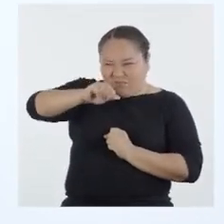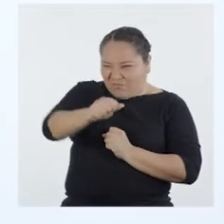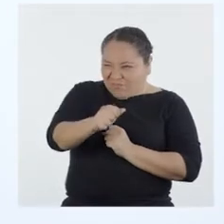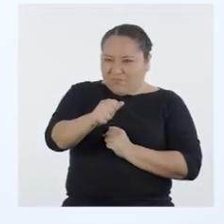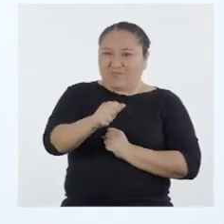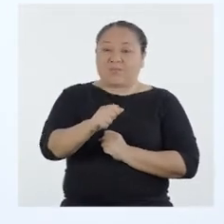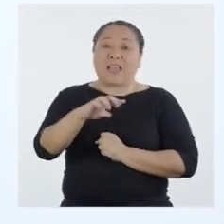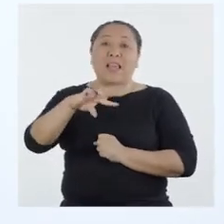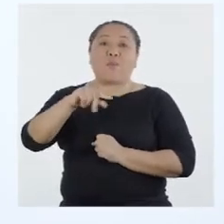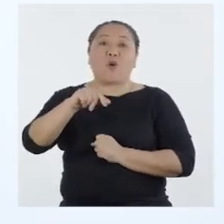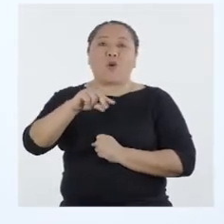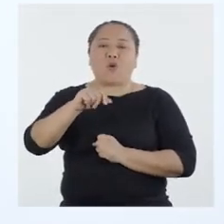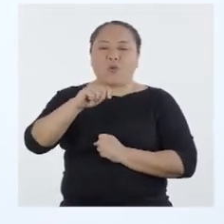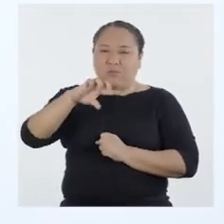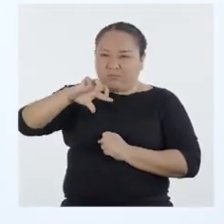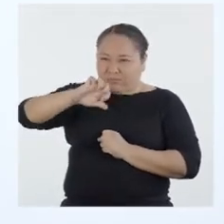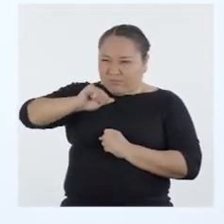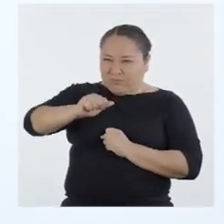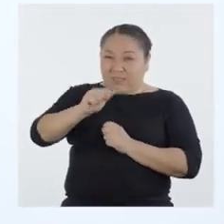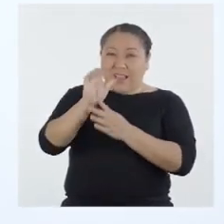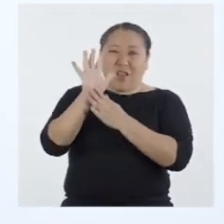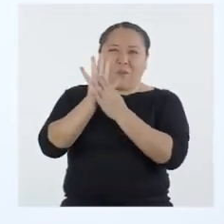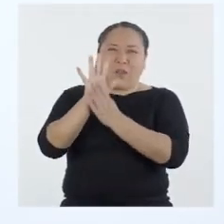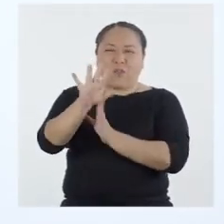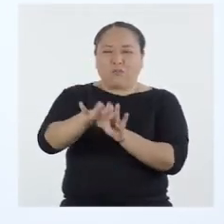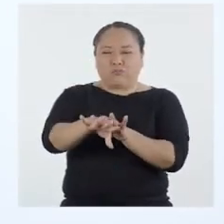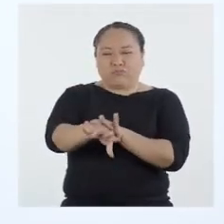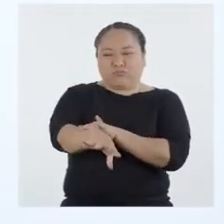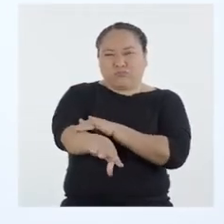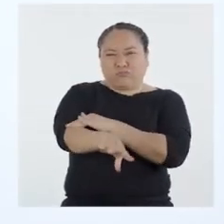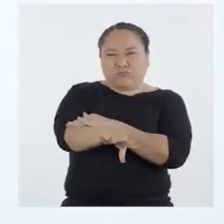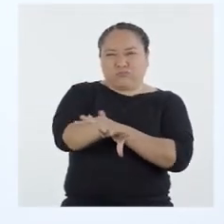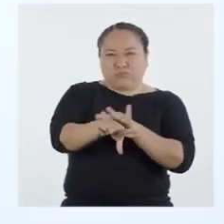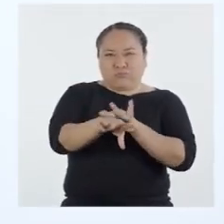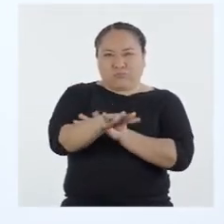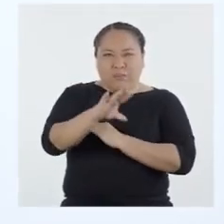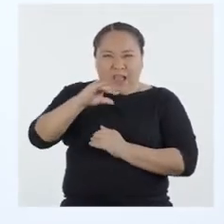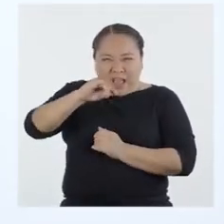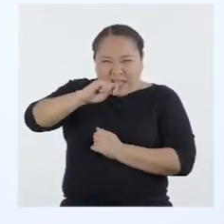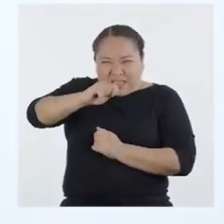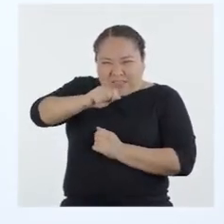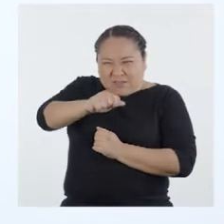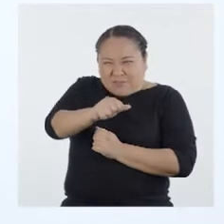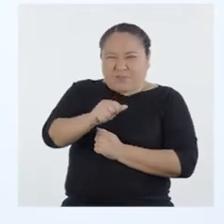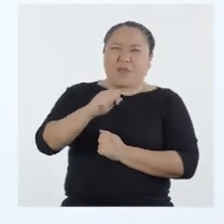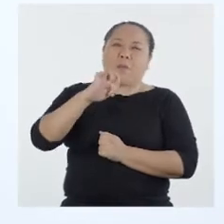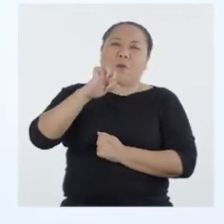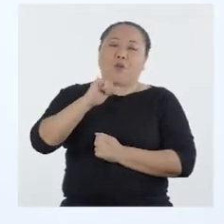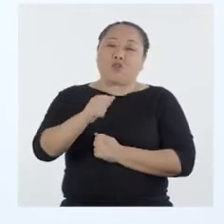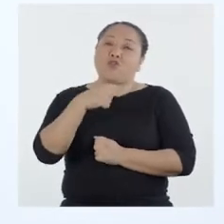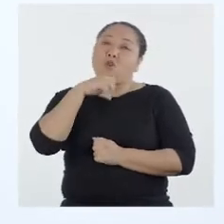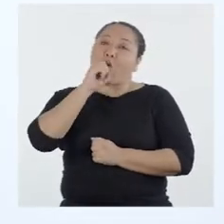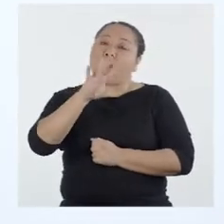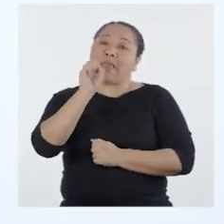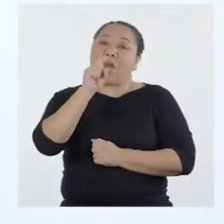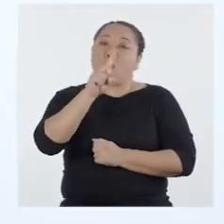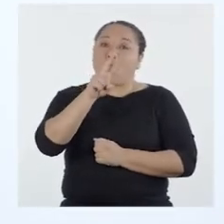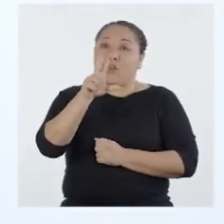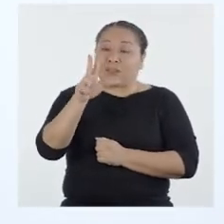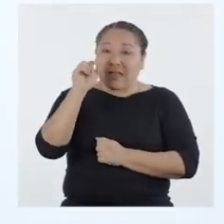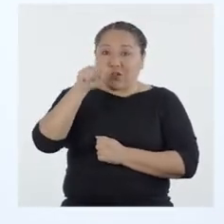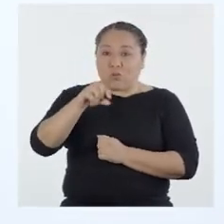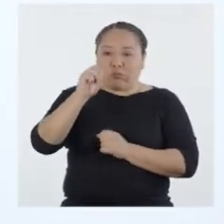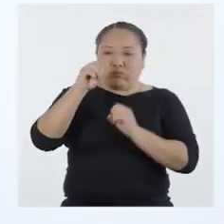zumo. Muy bien. ¿Sientes la tensión en tu mano y en tu brazo? No te detengas, porque cuando yo cuente hasta tres,